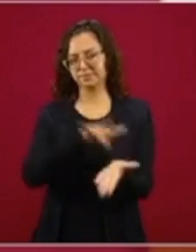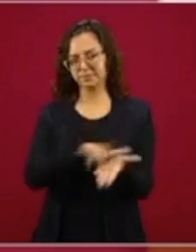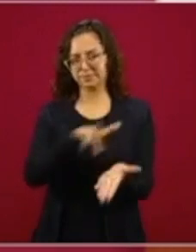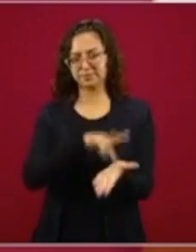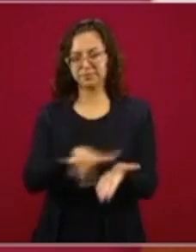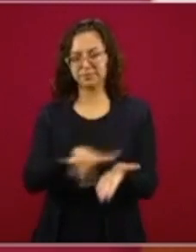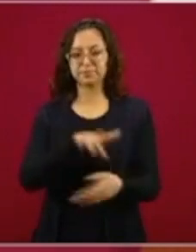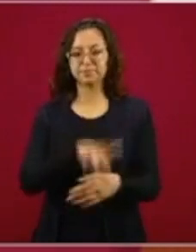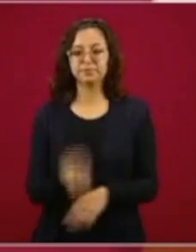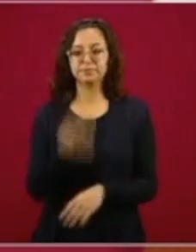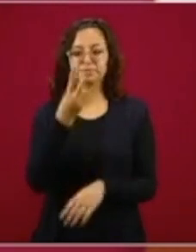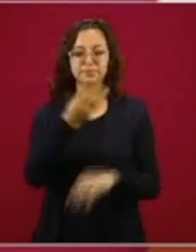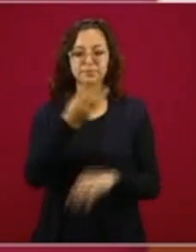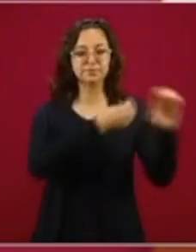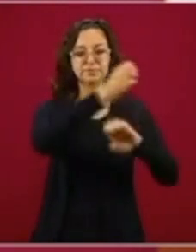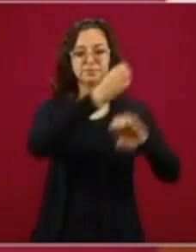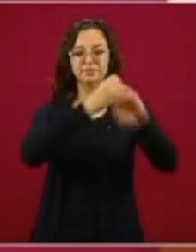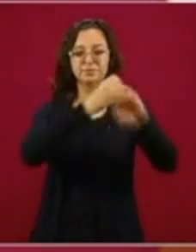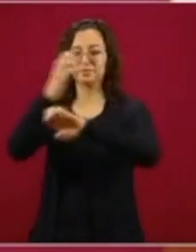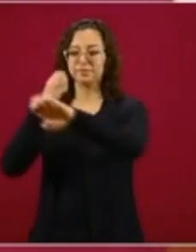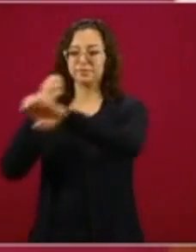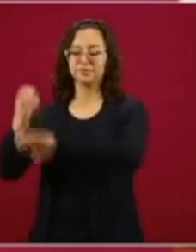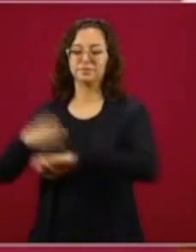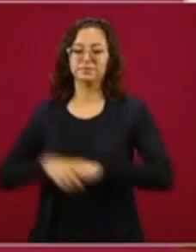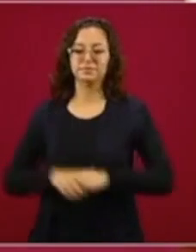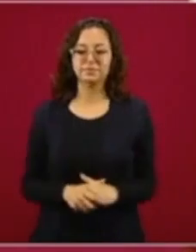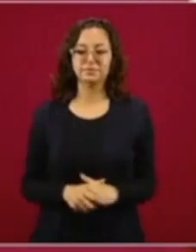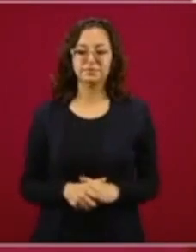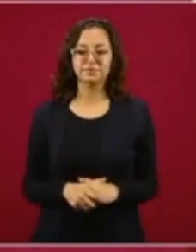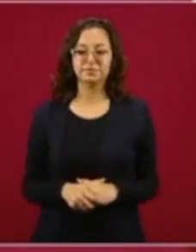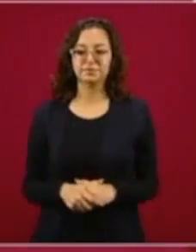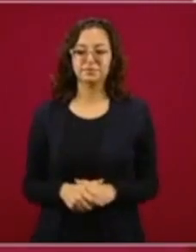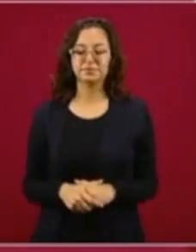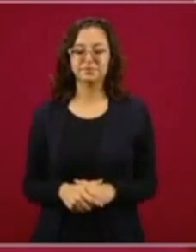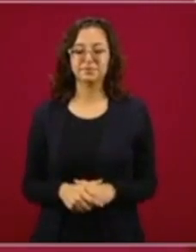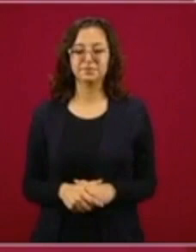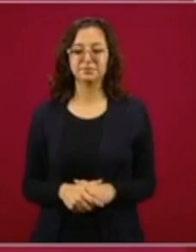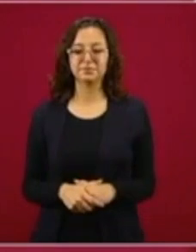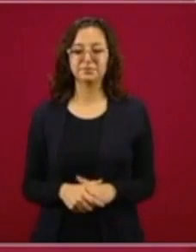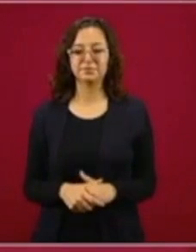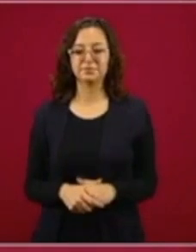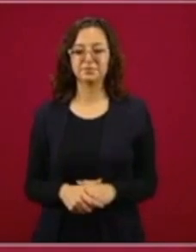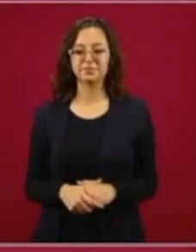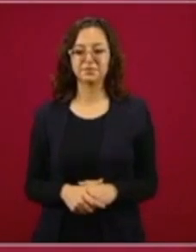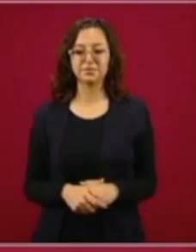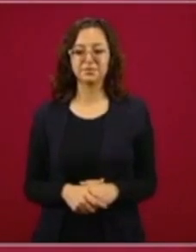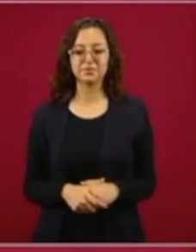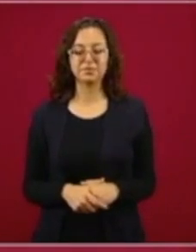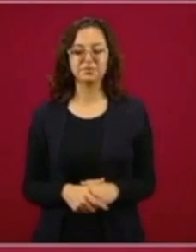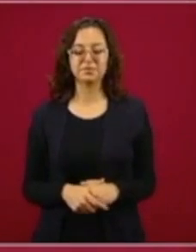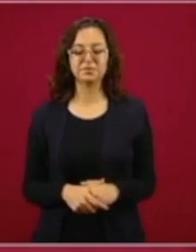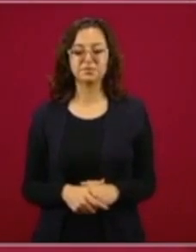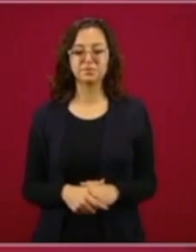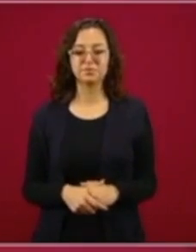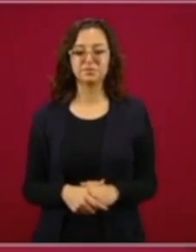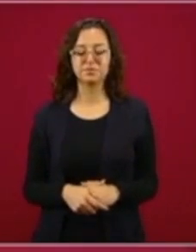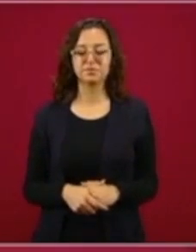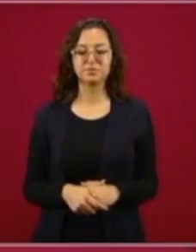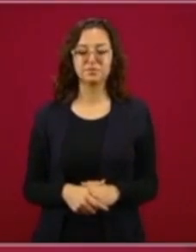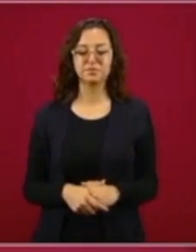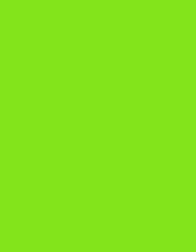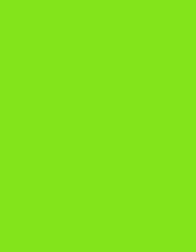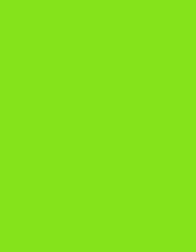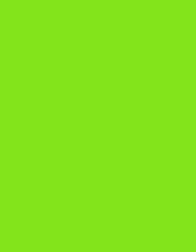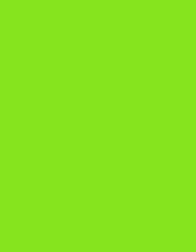sábado regresará a la Ciudad de México. Imágenes Jesús Pacheco Cabrera, Alfonso Rodríguez Córdoba, Noticieros